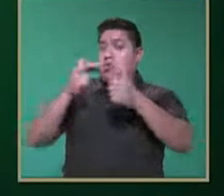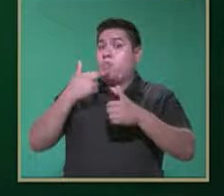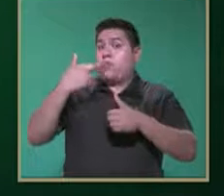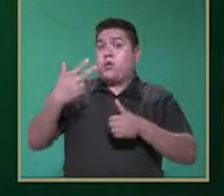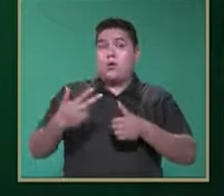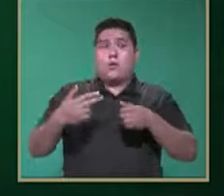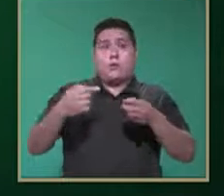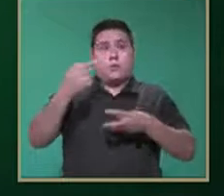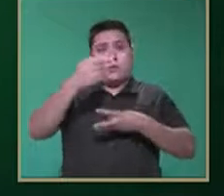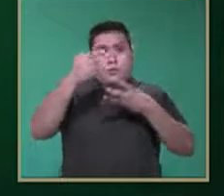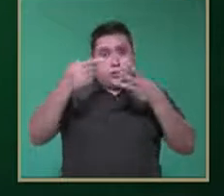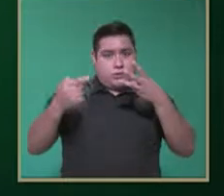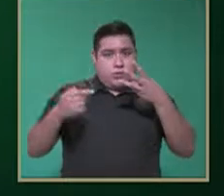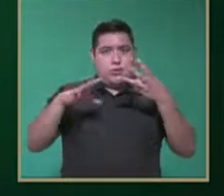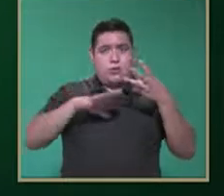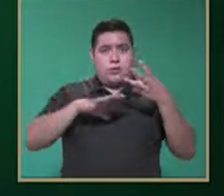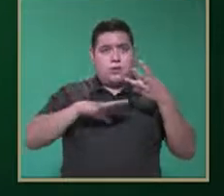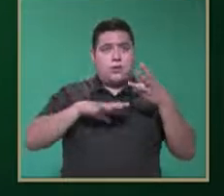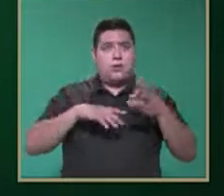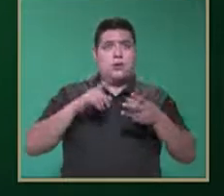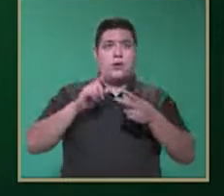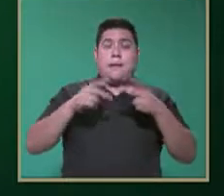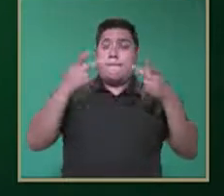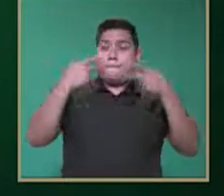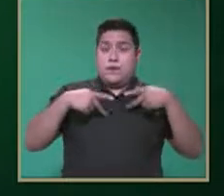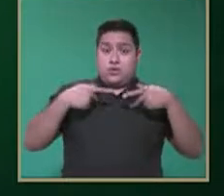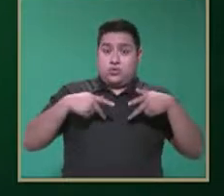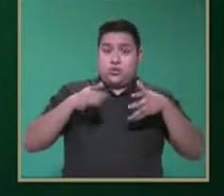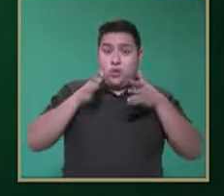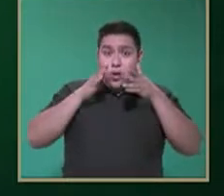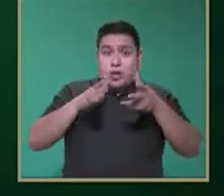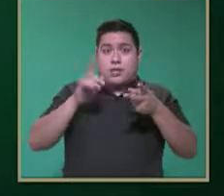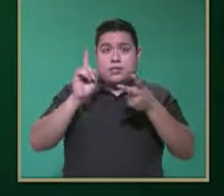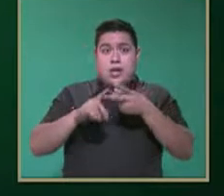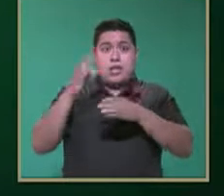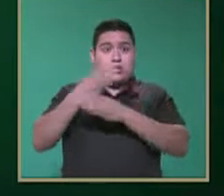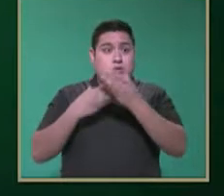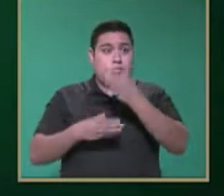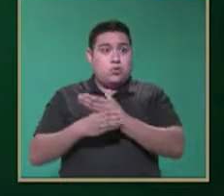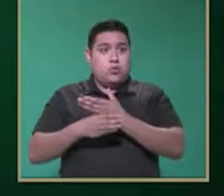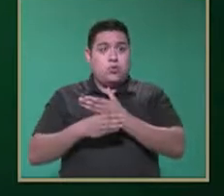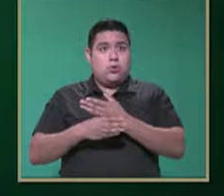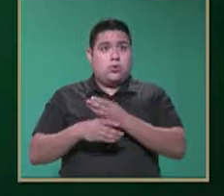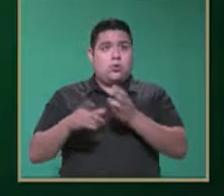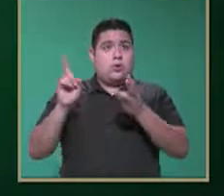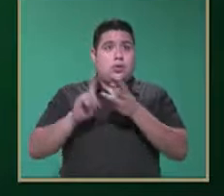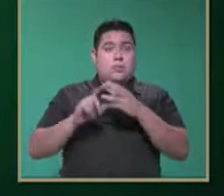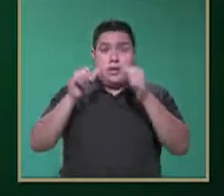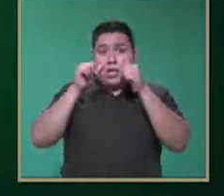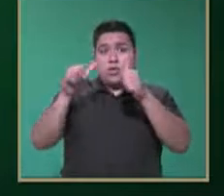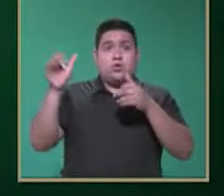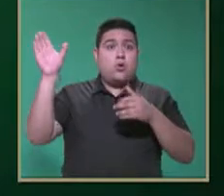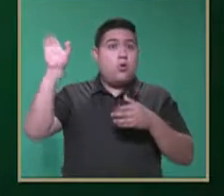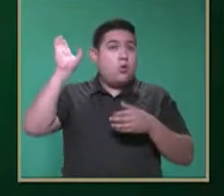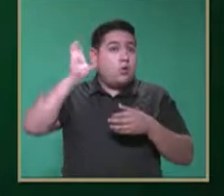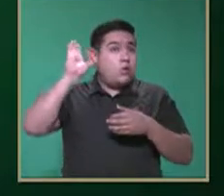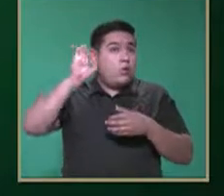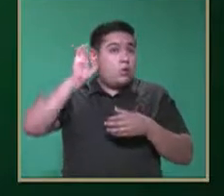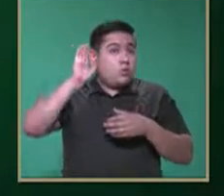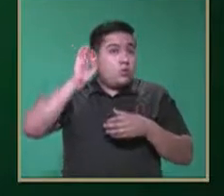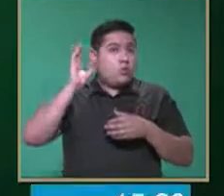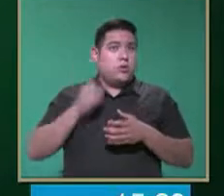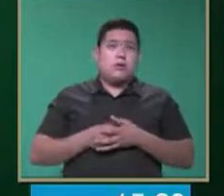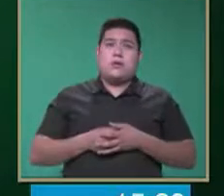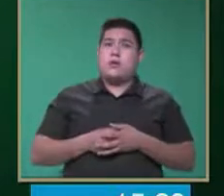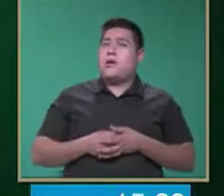en tres partes. Que viene siendo a la persona, a los objetos y atención auditiva. En cuanto a las